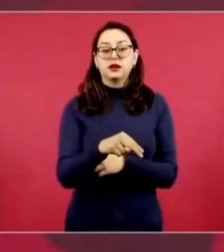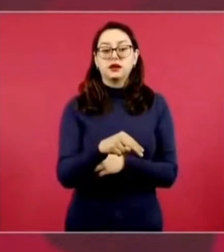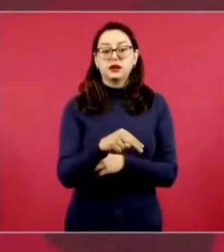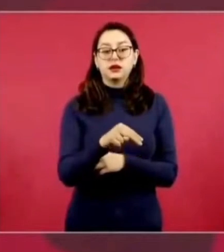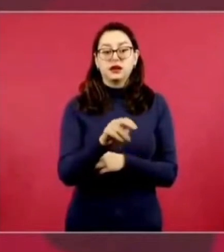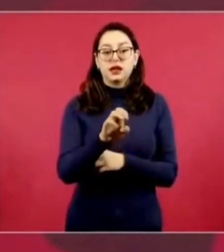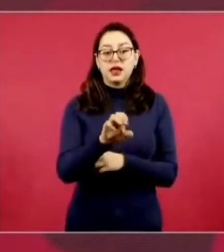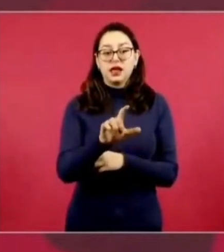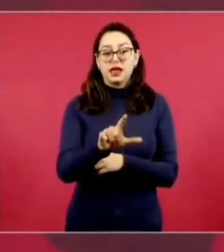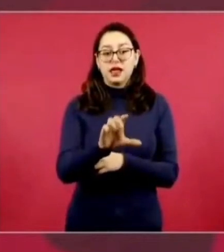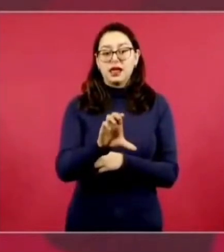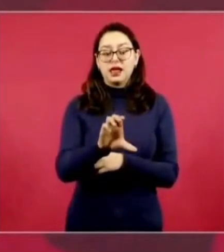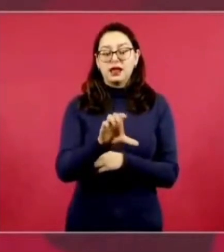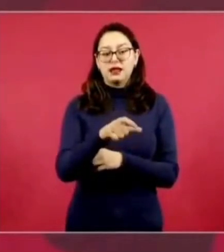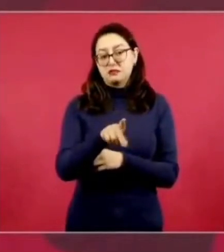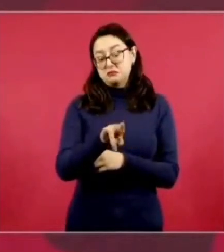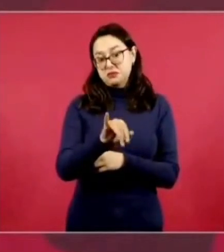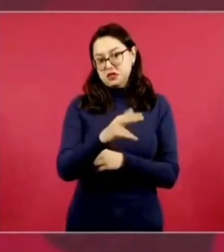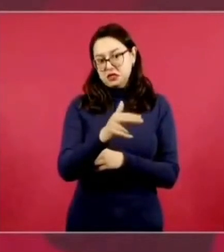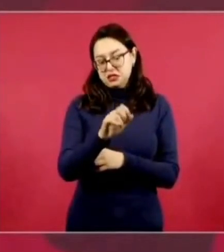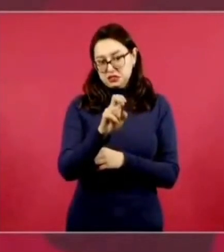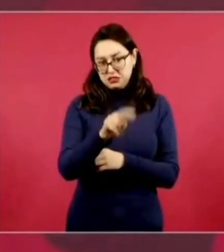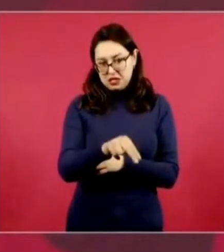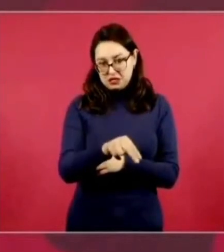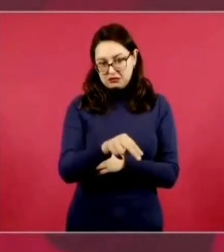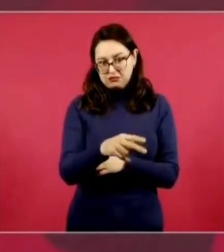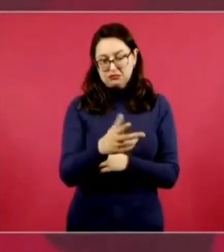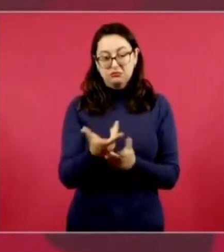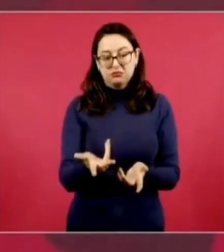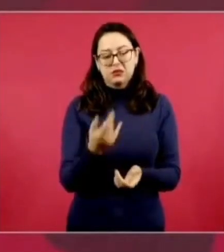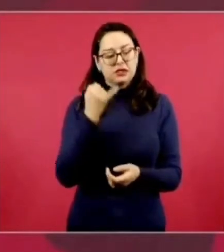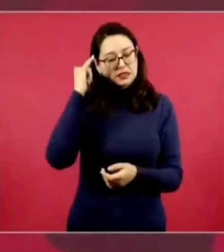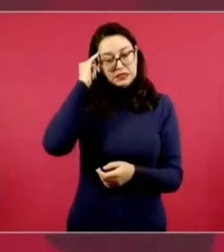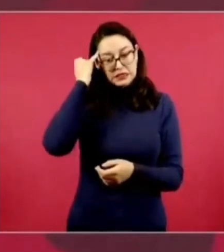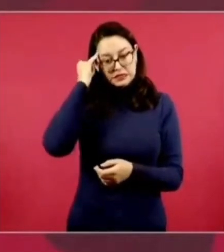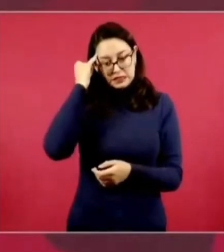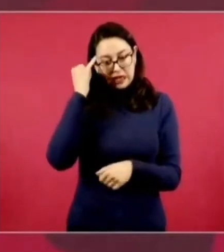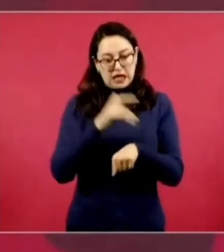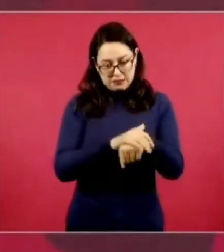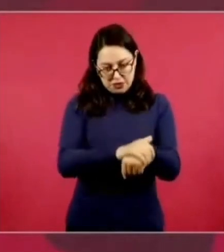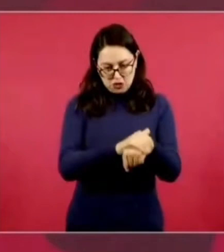quichán que en chol significa amigo